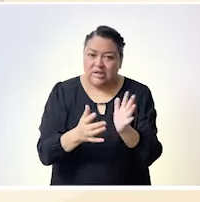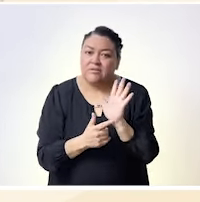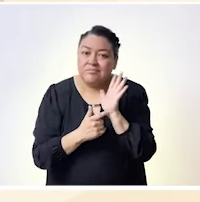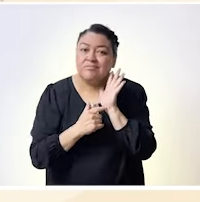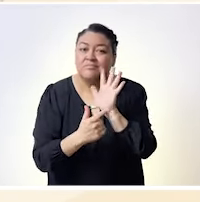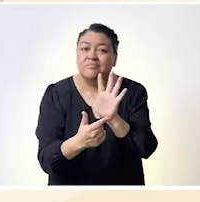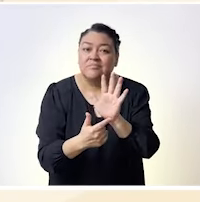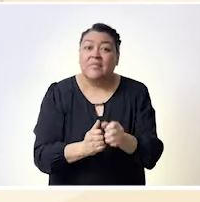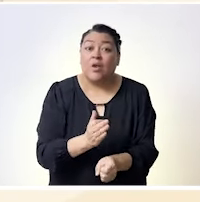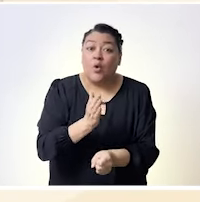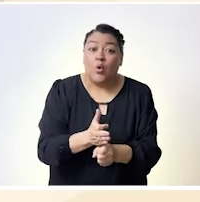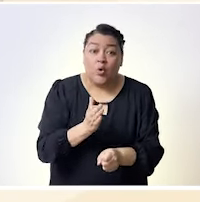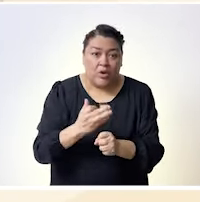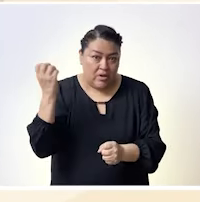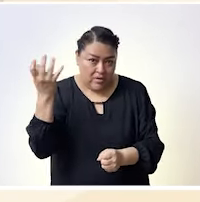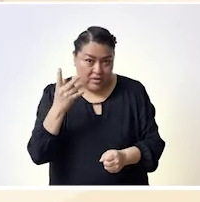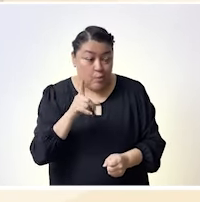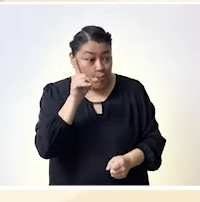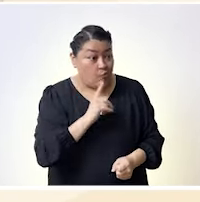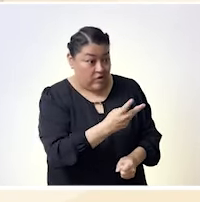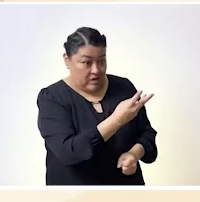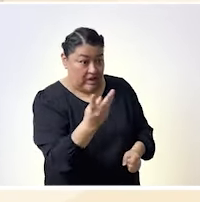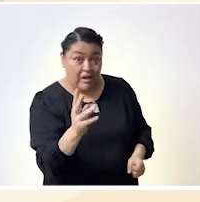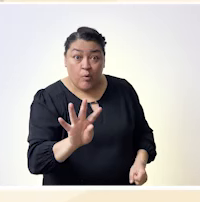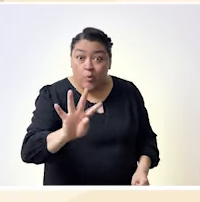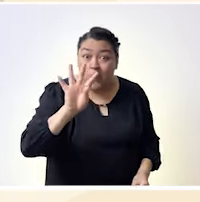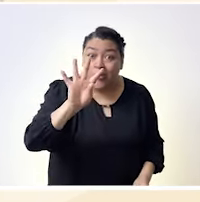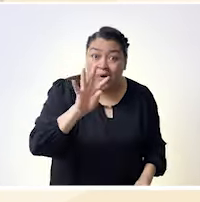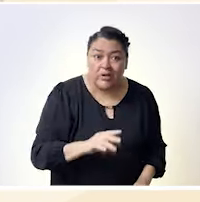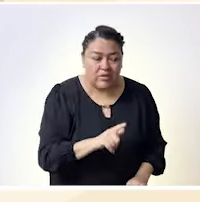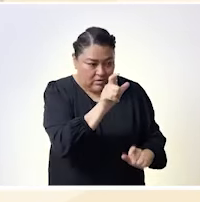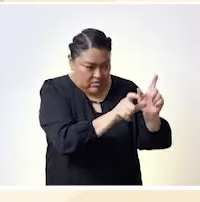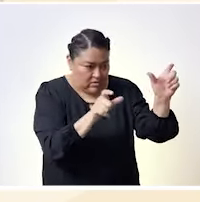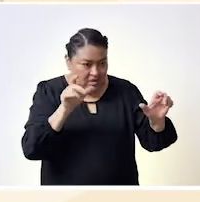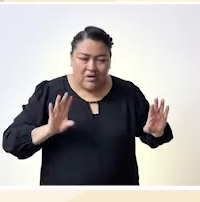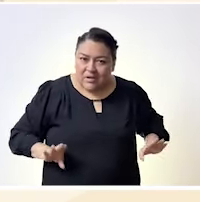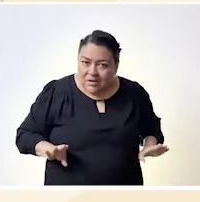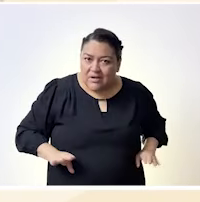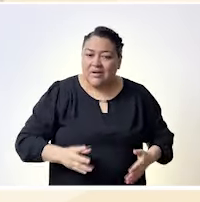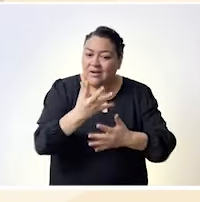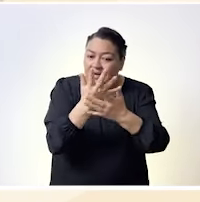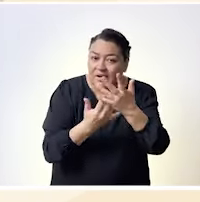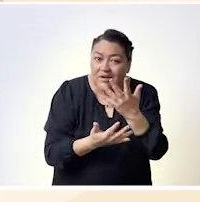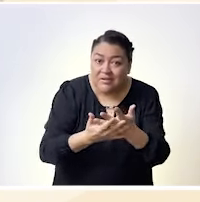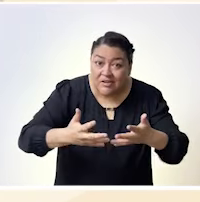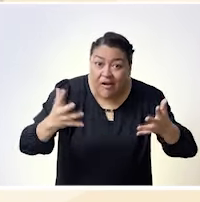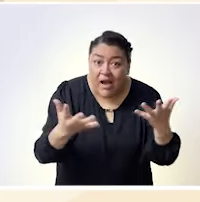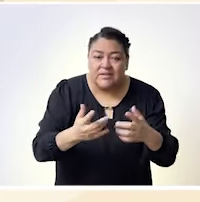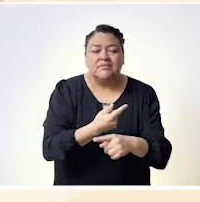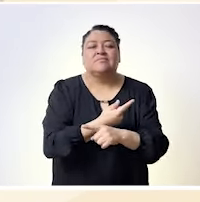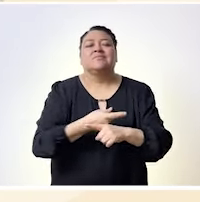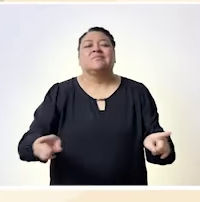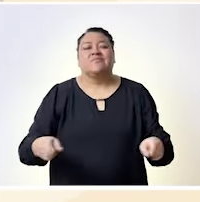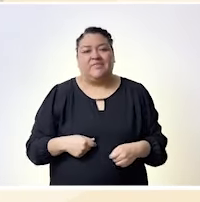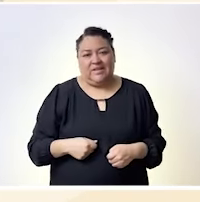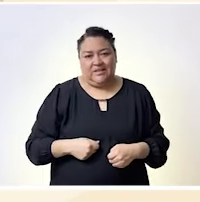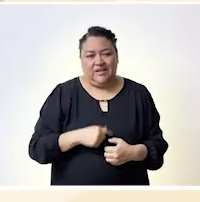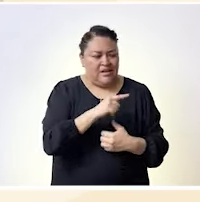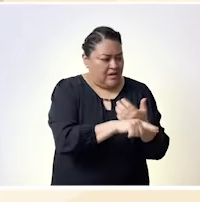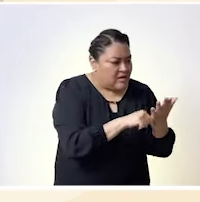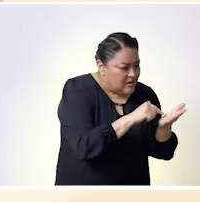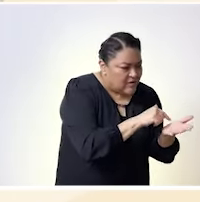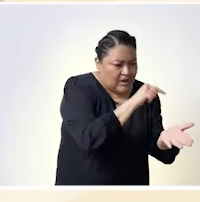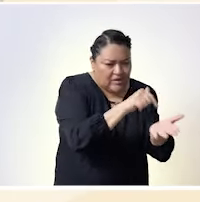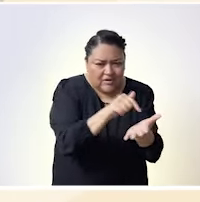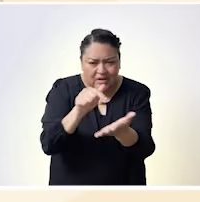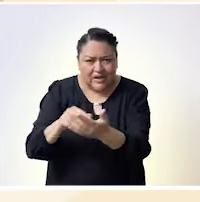sólo cada una de nosotras en lo individual sino también las mujeres de nuestro entorno sea nuestra familia nuestras compañeras de